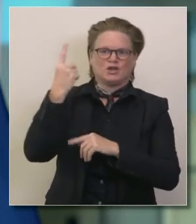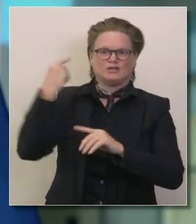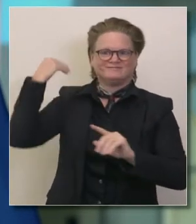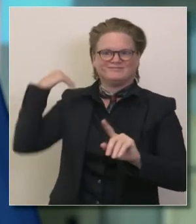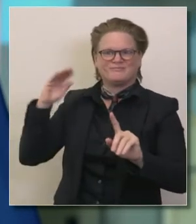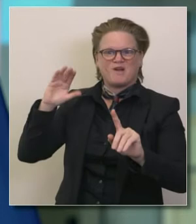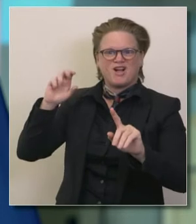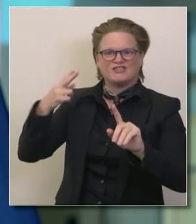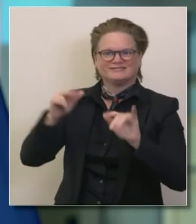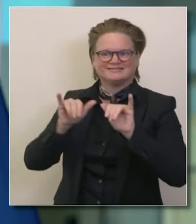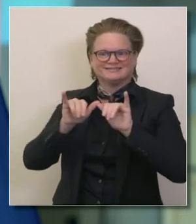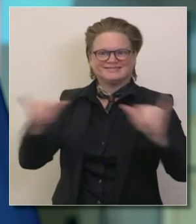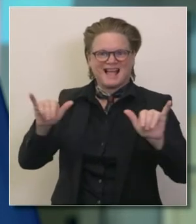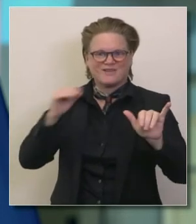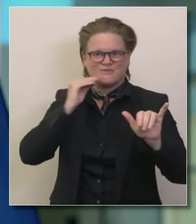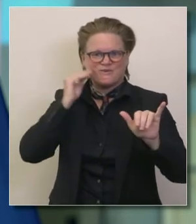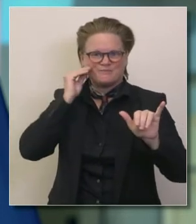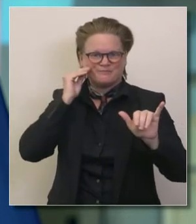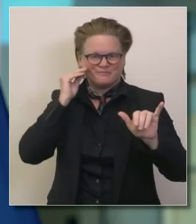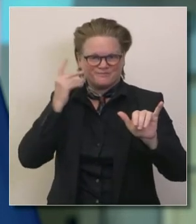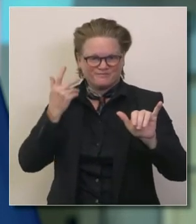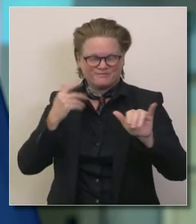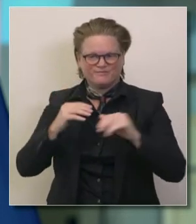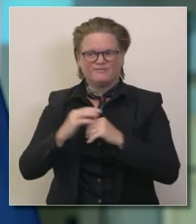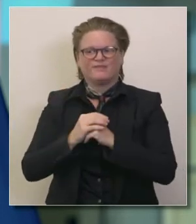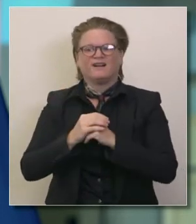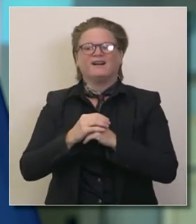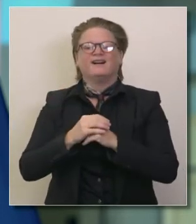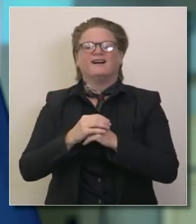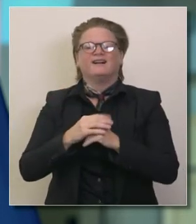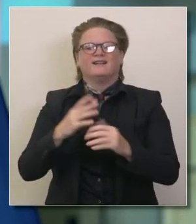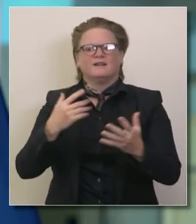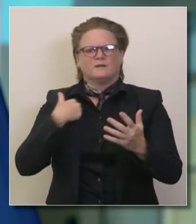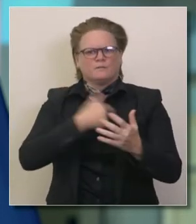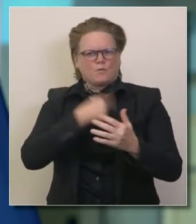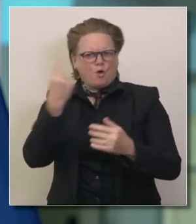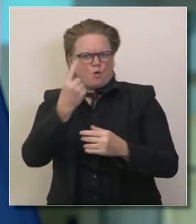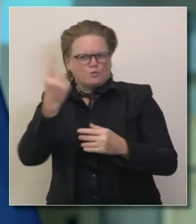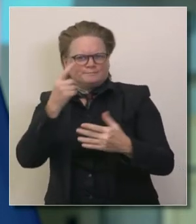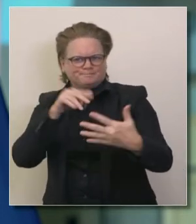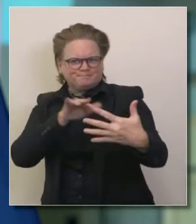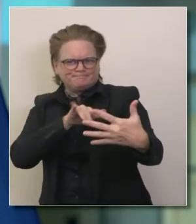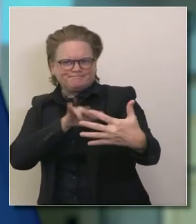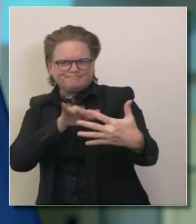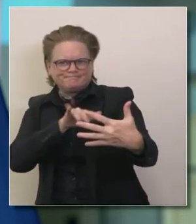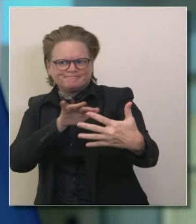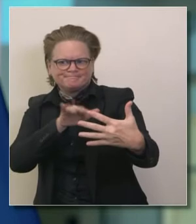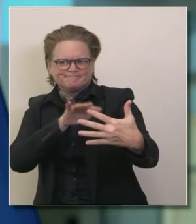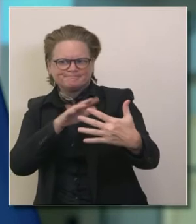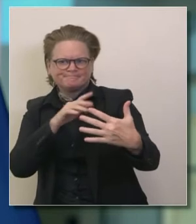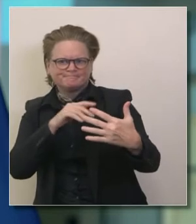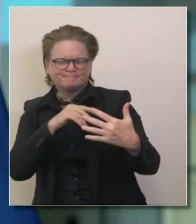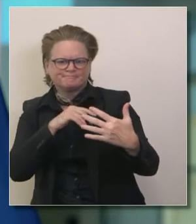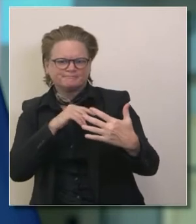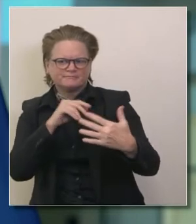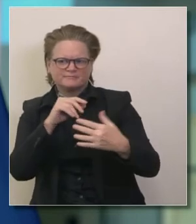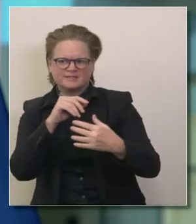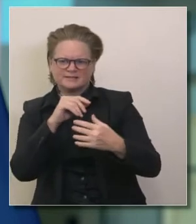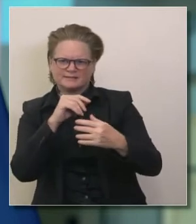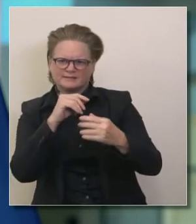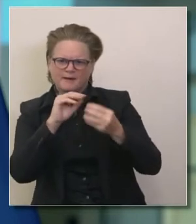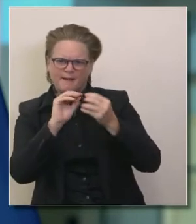de quedarse en casa constantemente estamos considerando las acciones no sólo regionalmente sino a lo ancho del estado